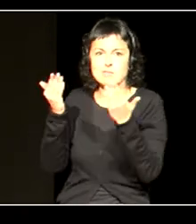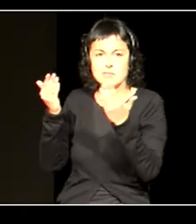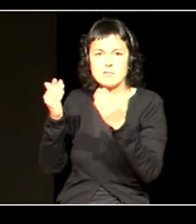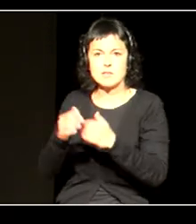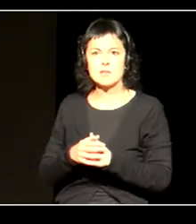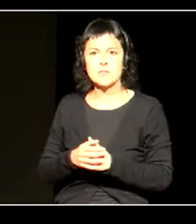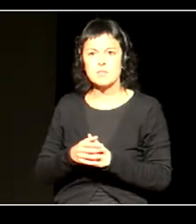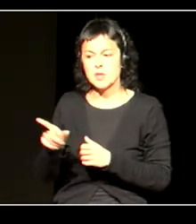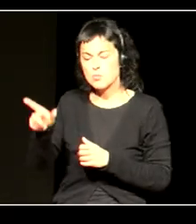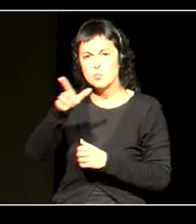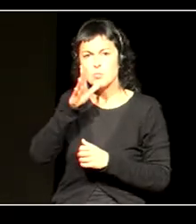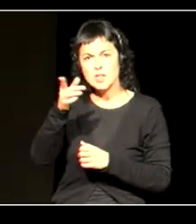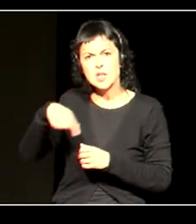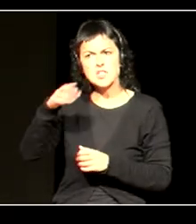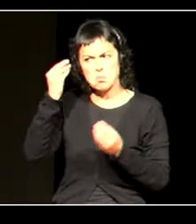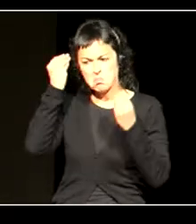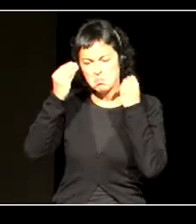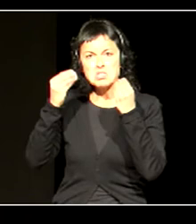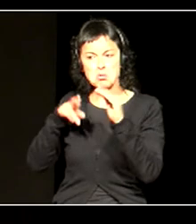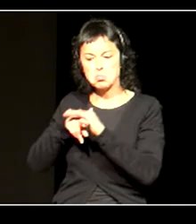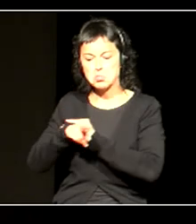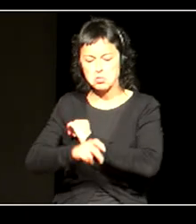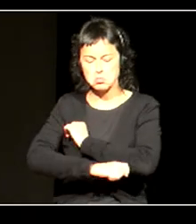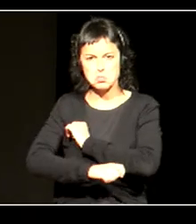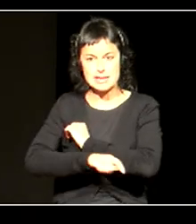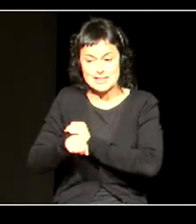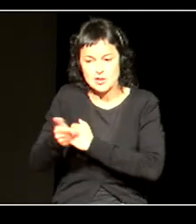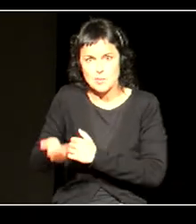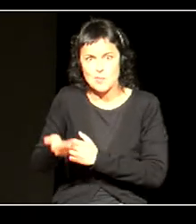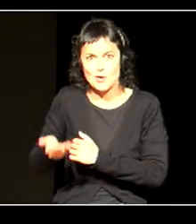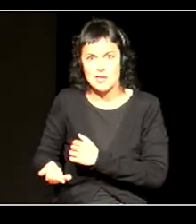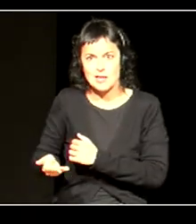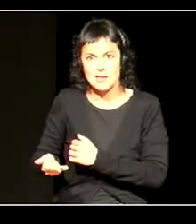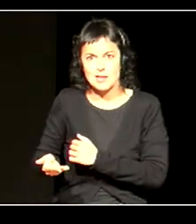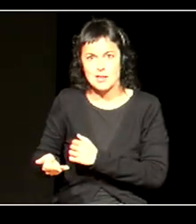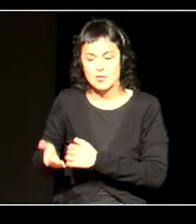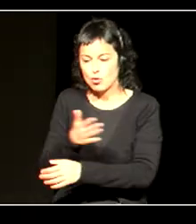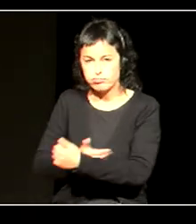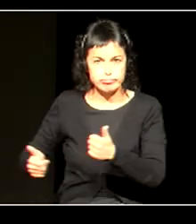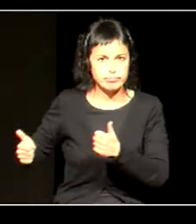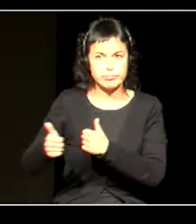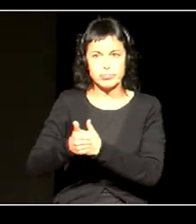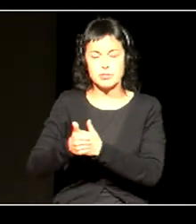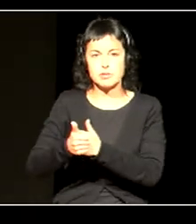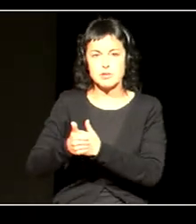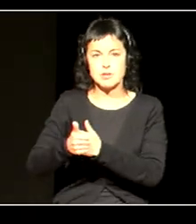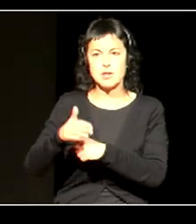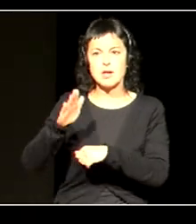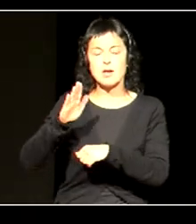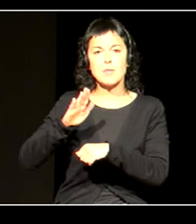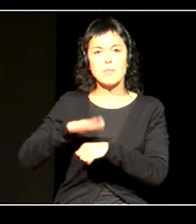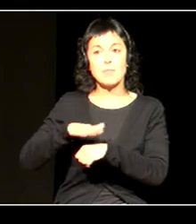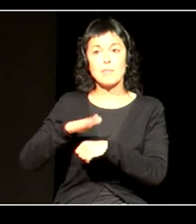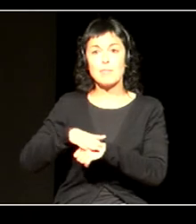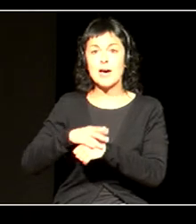considerado una herramienta estratégica, un eje vertebrador de primer orden para contribuir al tan necesario